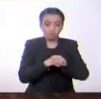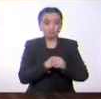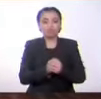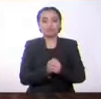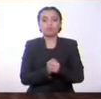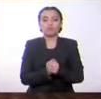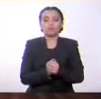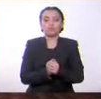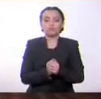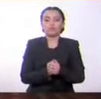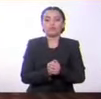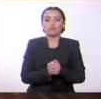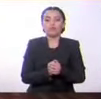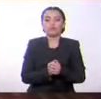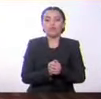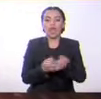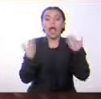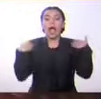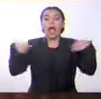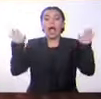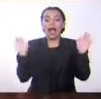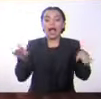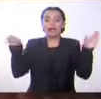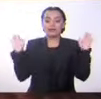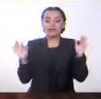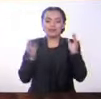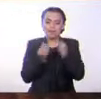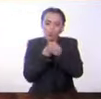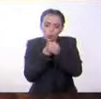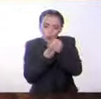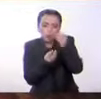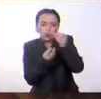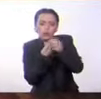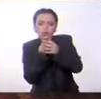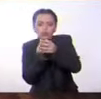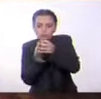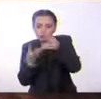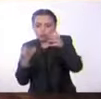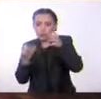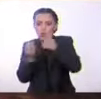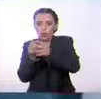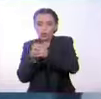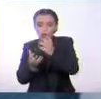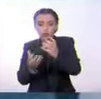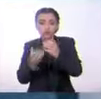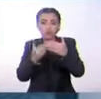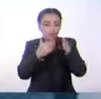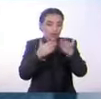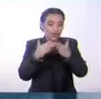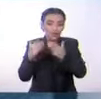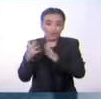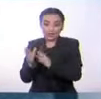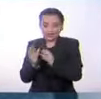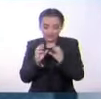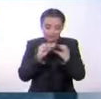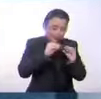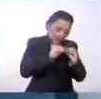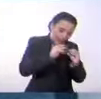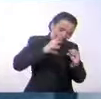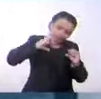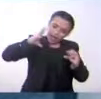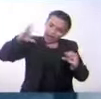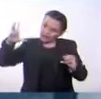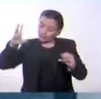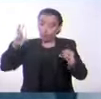hay muchos huevos de diferentes tamaños y diferentes colores. Esto significa que hay